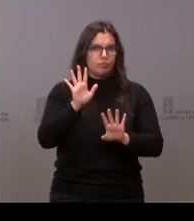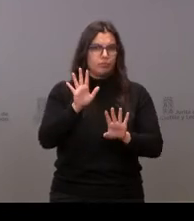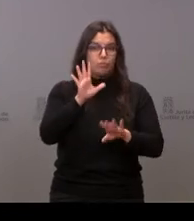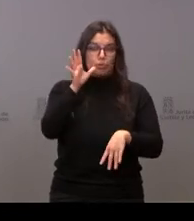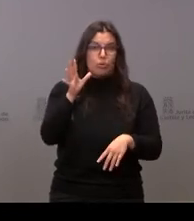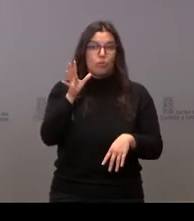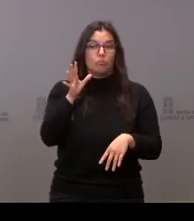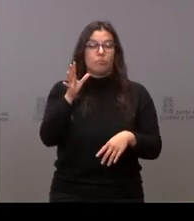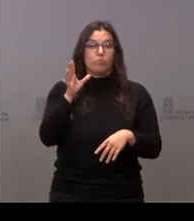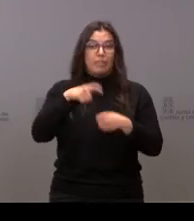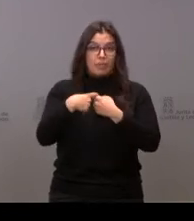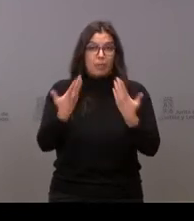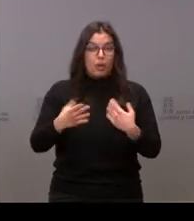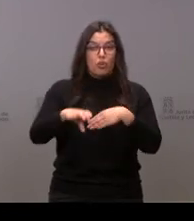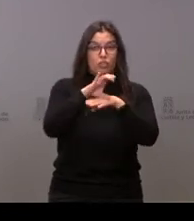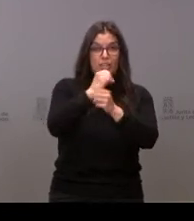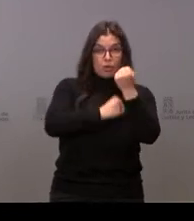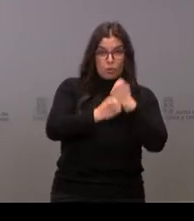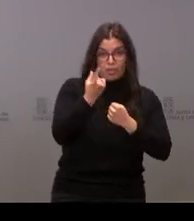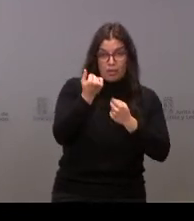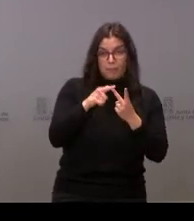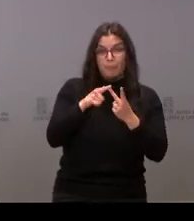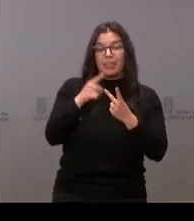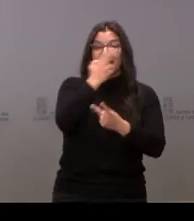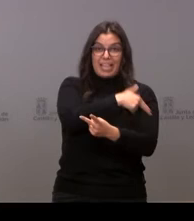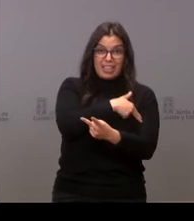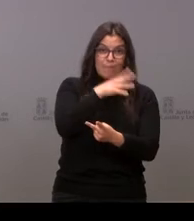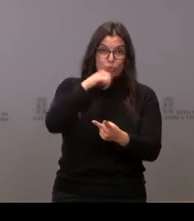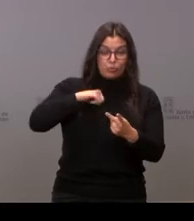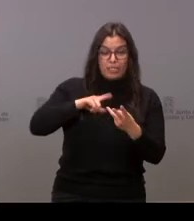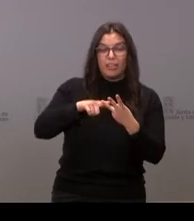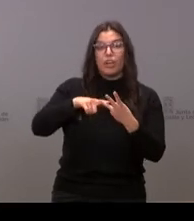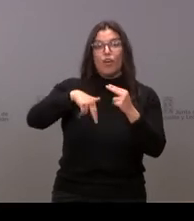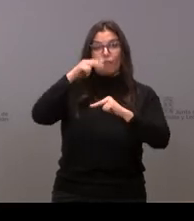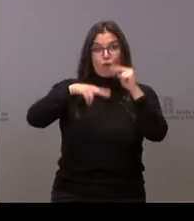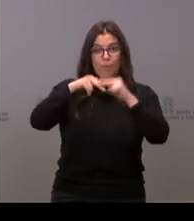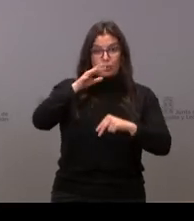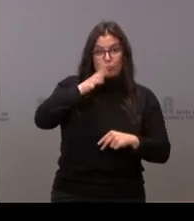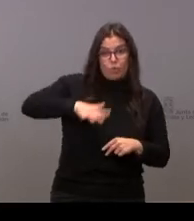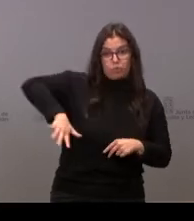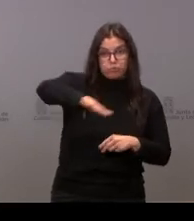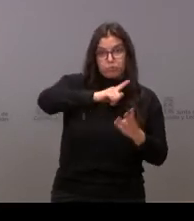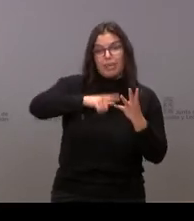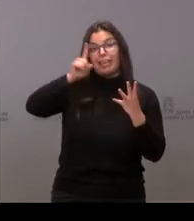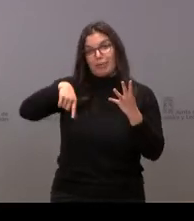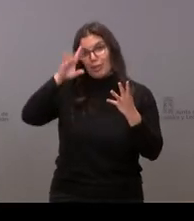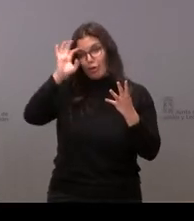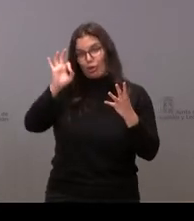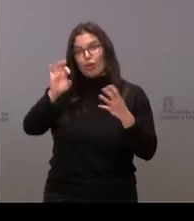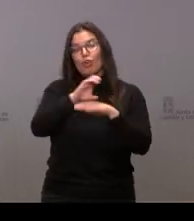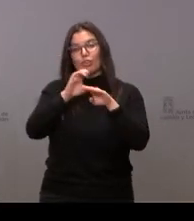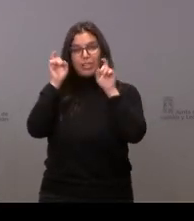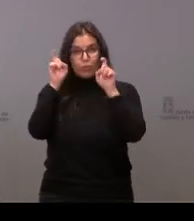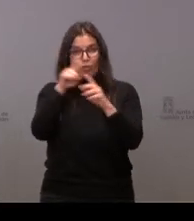la Consejería de Economía, la de Sanidad, la de Fomento y también, y no por ello menos importante, la